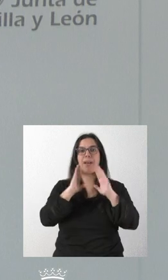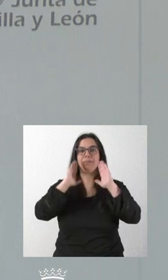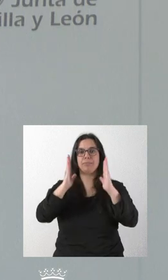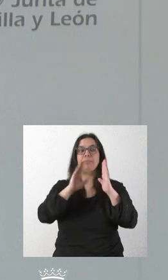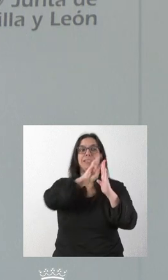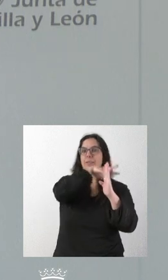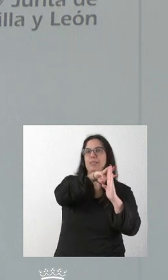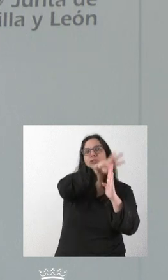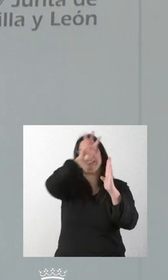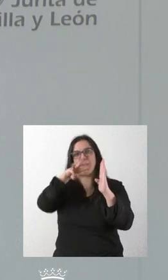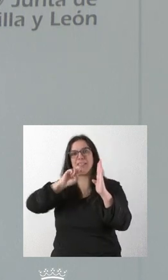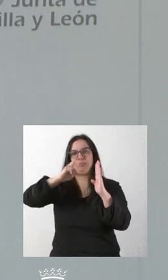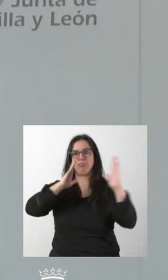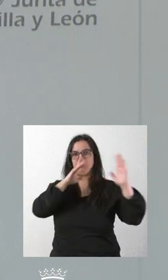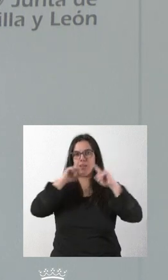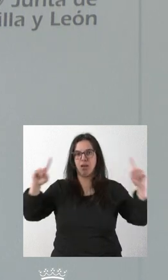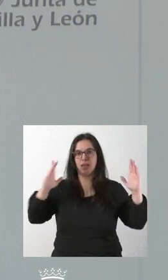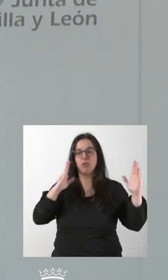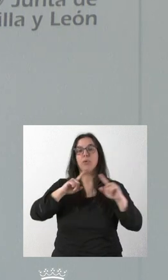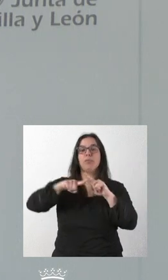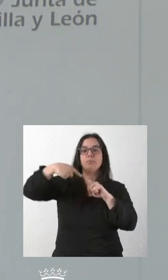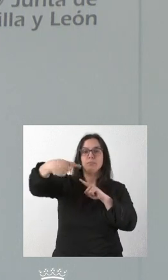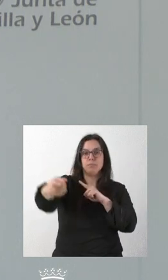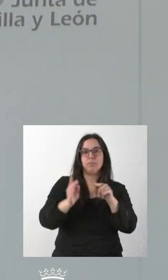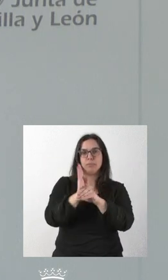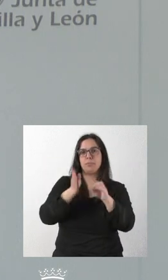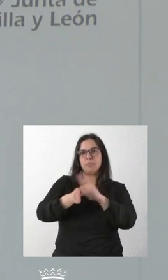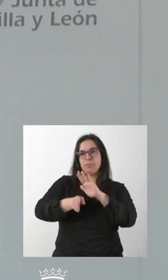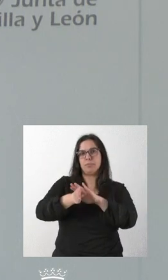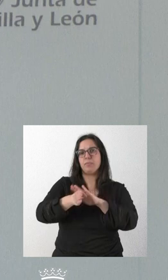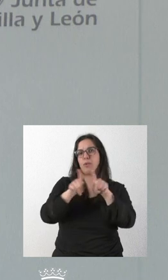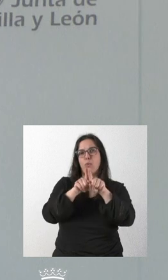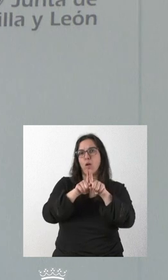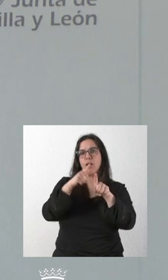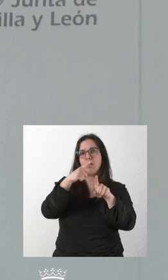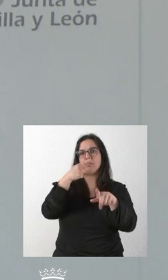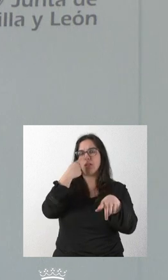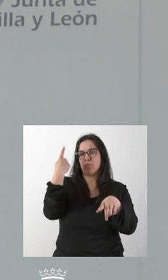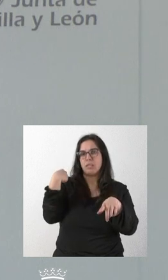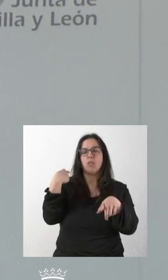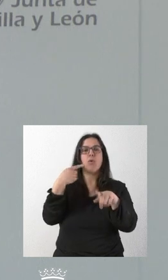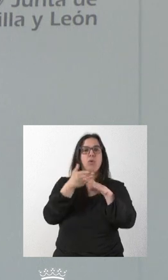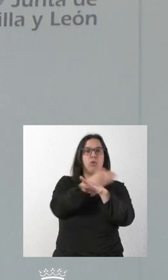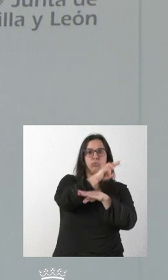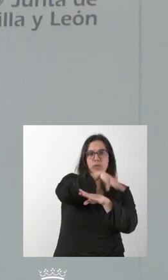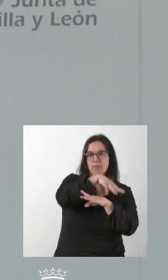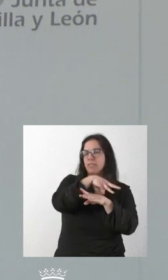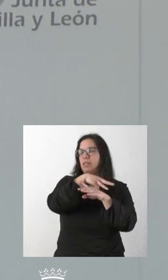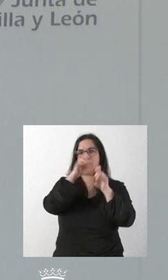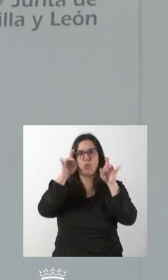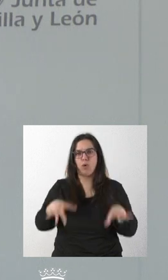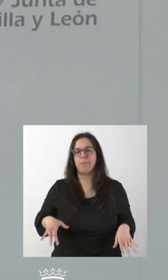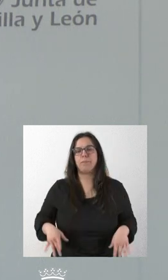trimestre, que iremos reforzando a lo largo de los próximos trimestres, como hicimos también a lo largo del primer trimestre de este